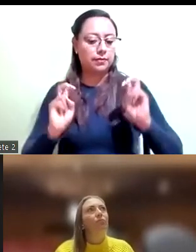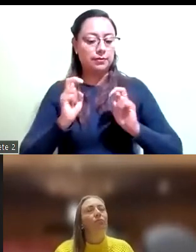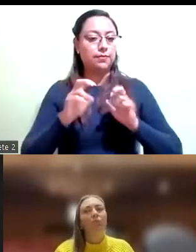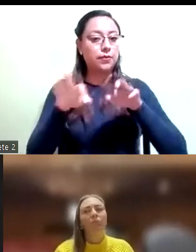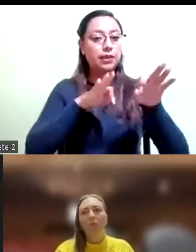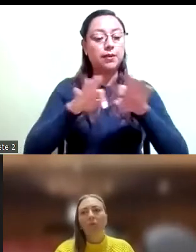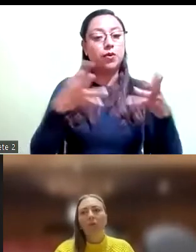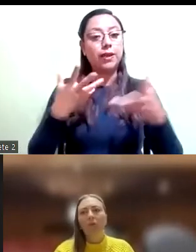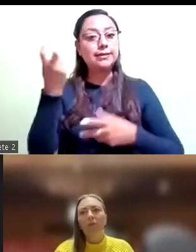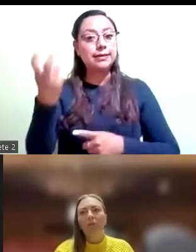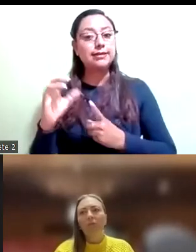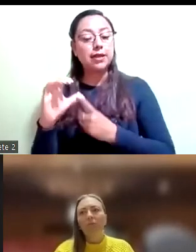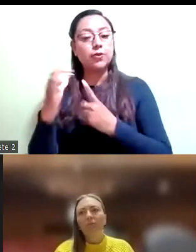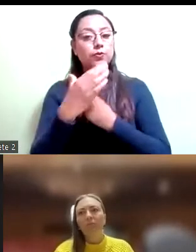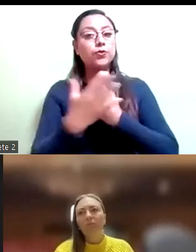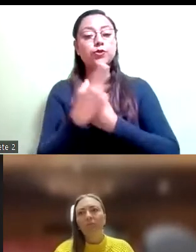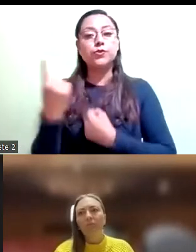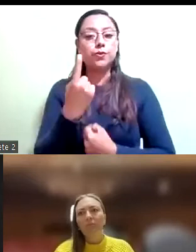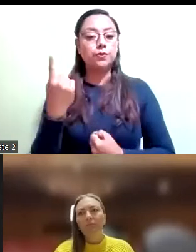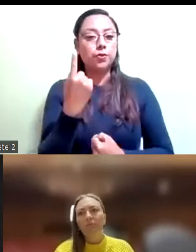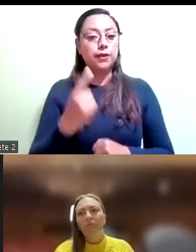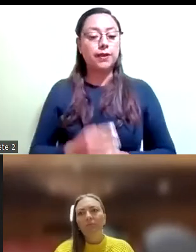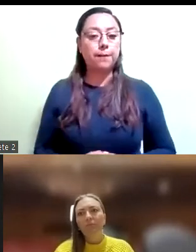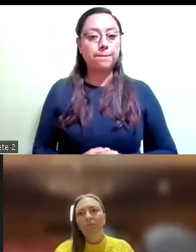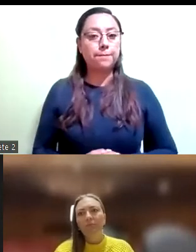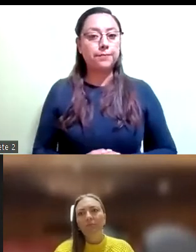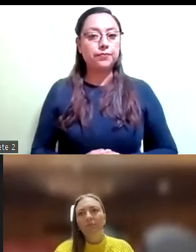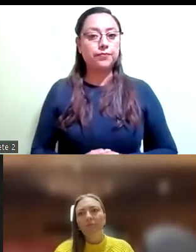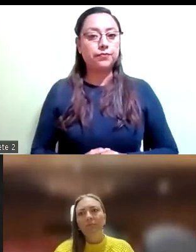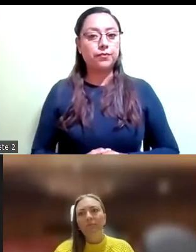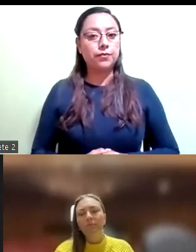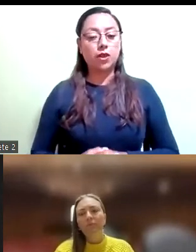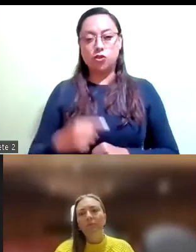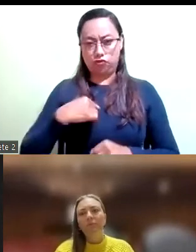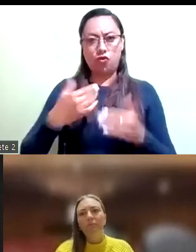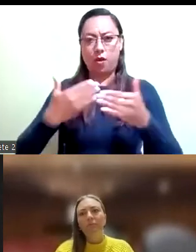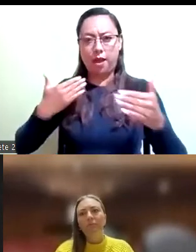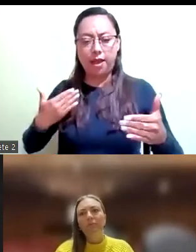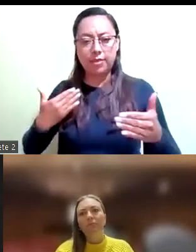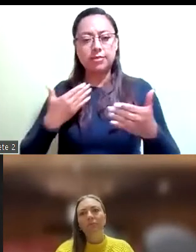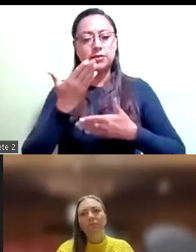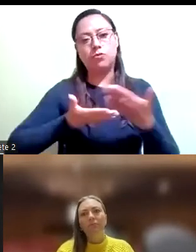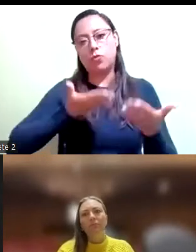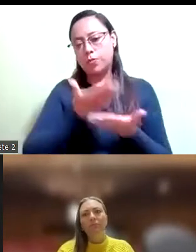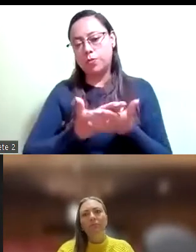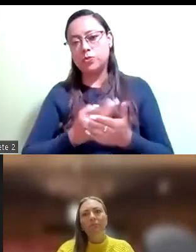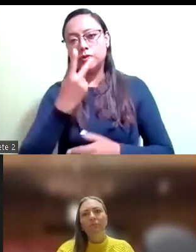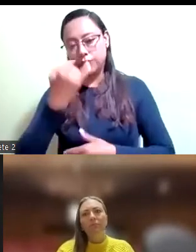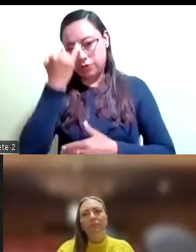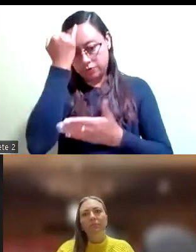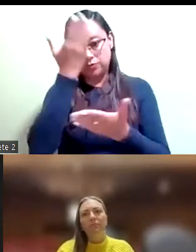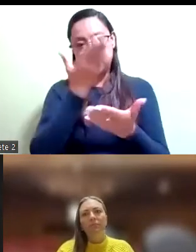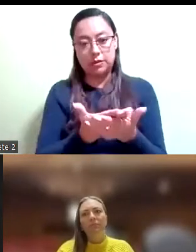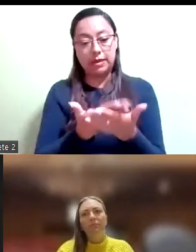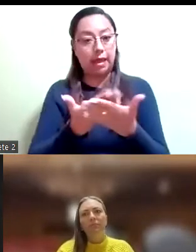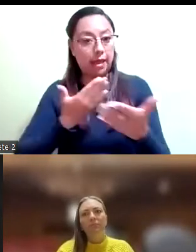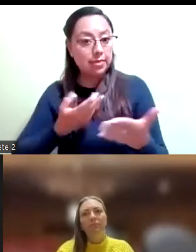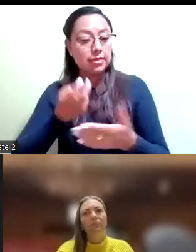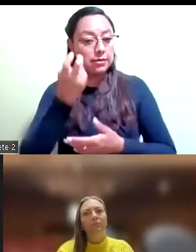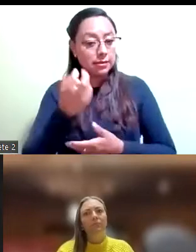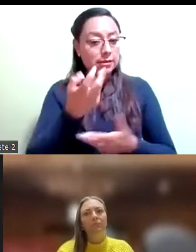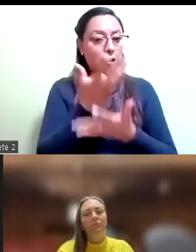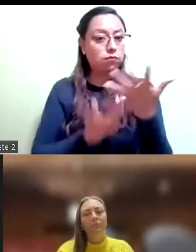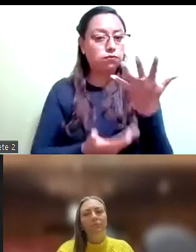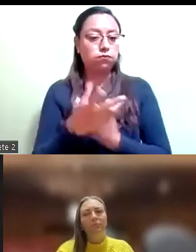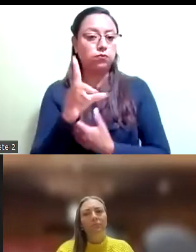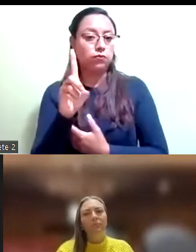ya que, por ejemplo, en el sentido propio, yo propuse dos iniciativas que nunca se dictaminaron. Y hay una serie de